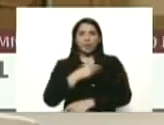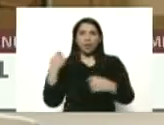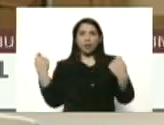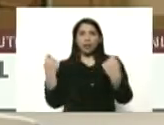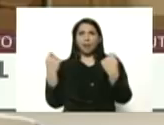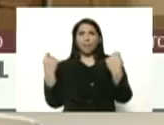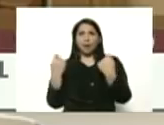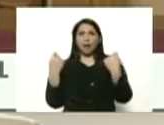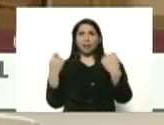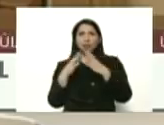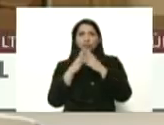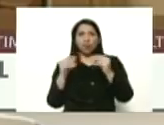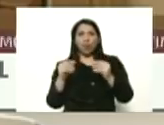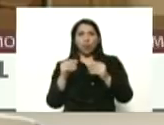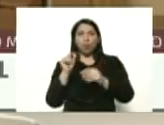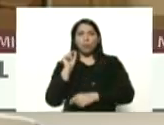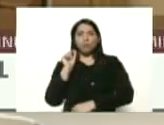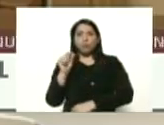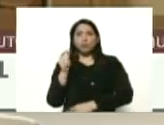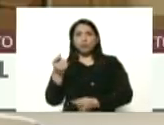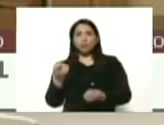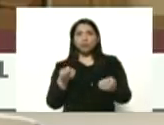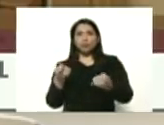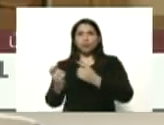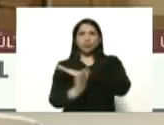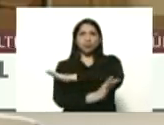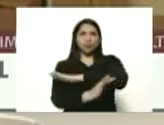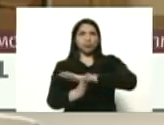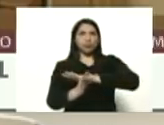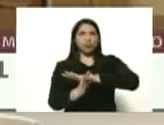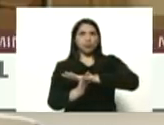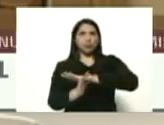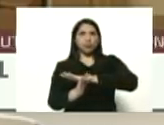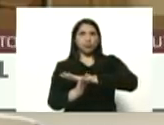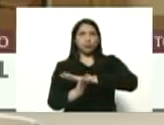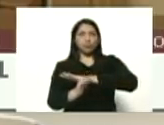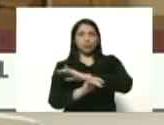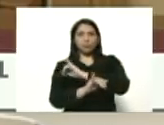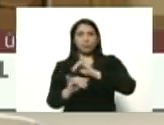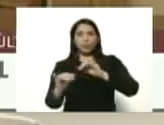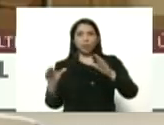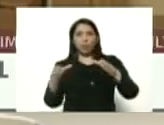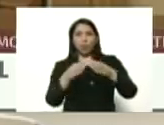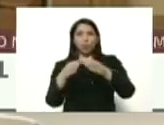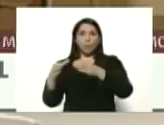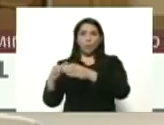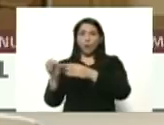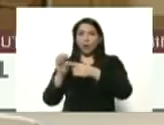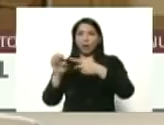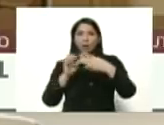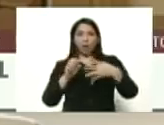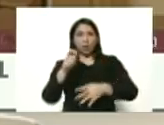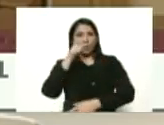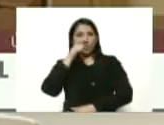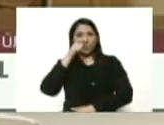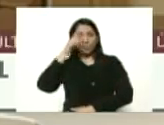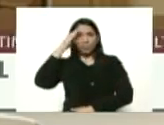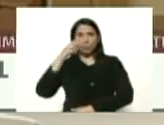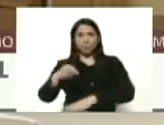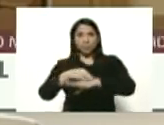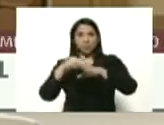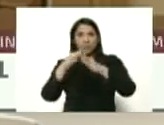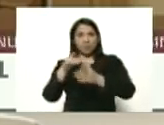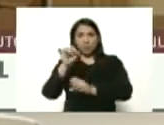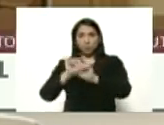todos los puestos fronterizos presidente ya el comando estratégico operacional el ministerio de la defensa